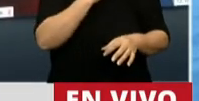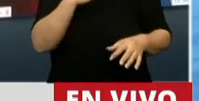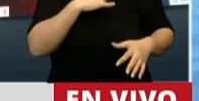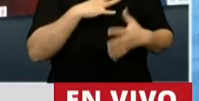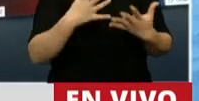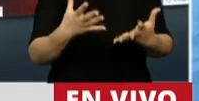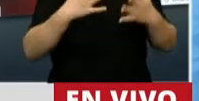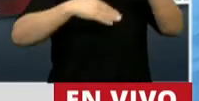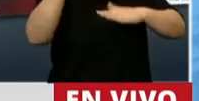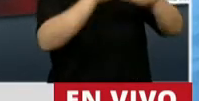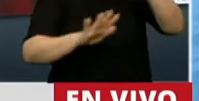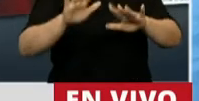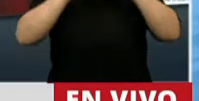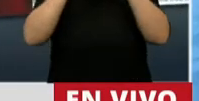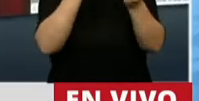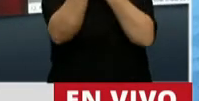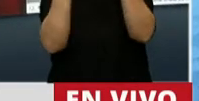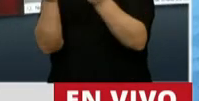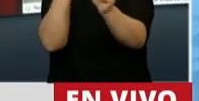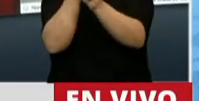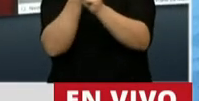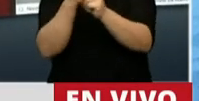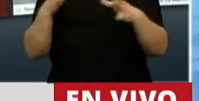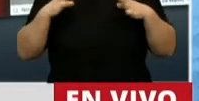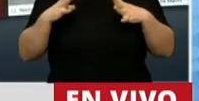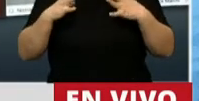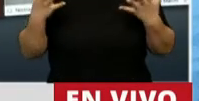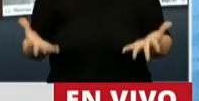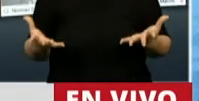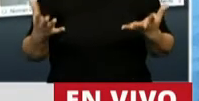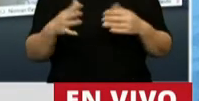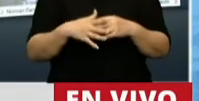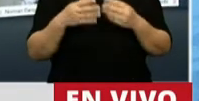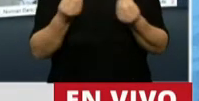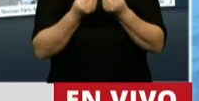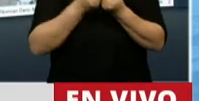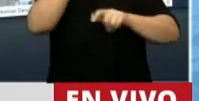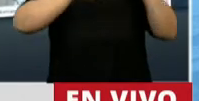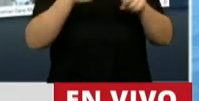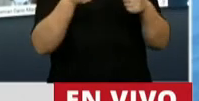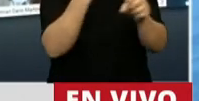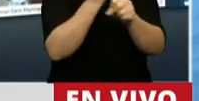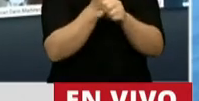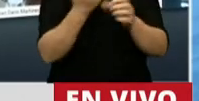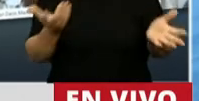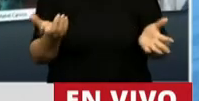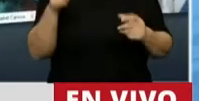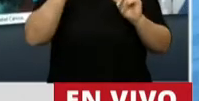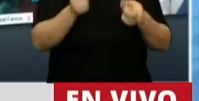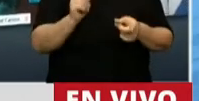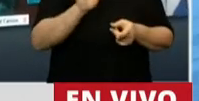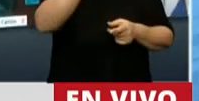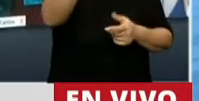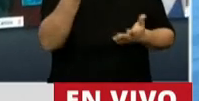trabajo que tendrían que tener muchos argentinos, y el presente y futuro